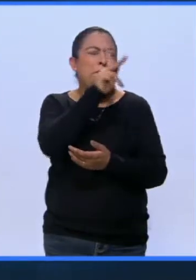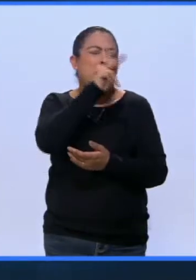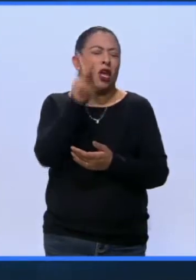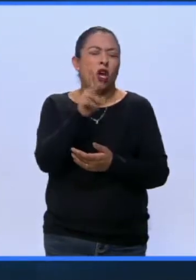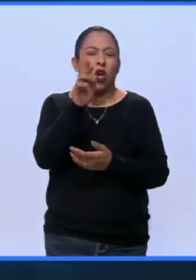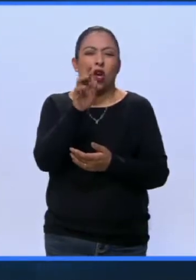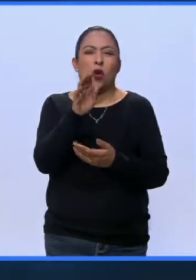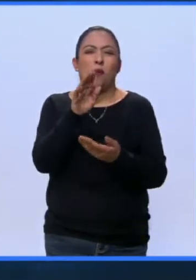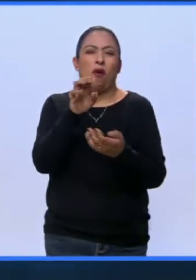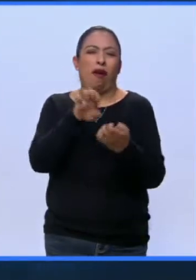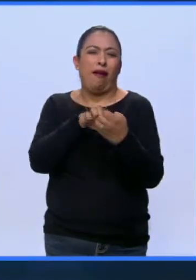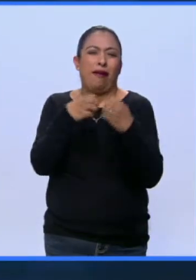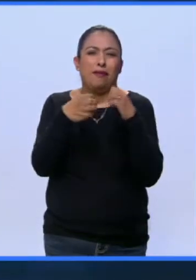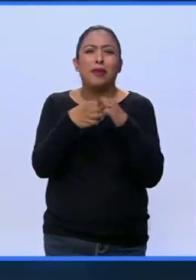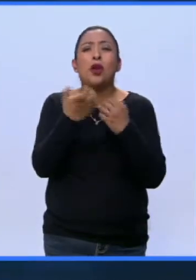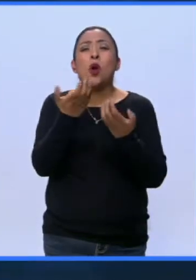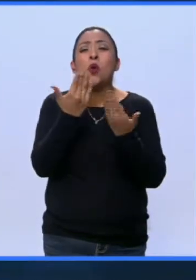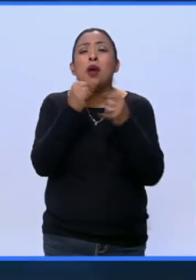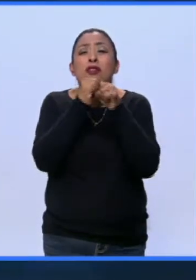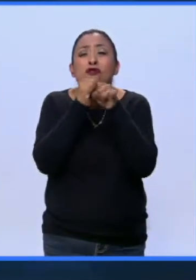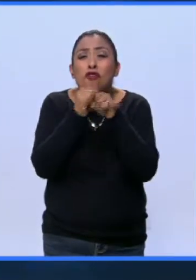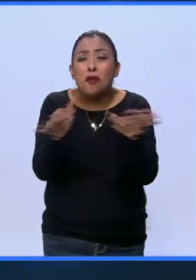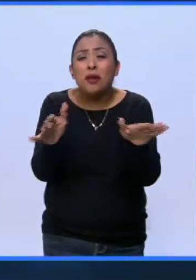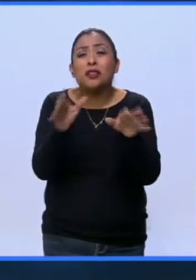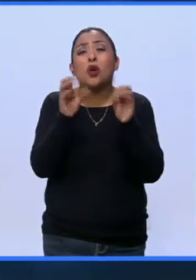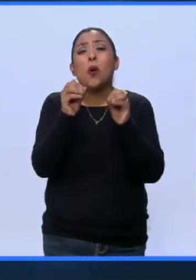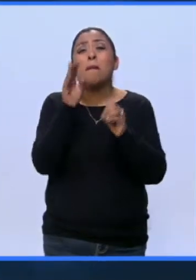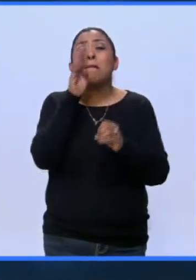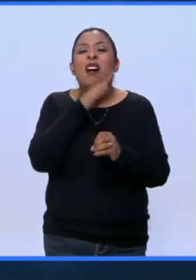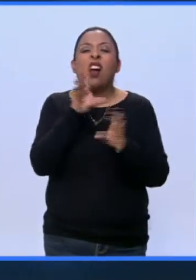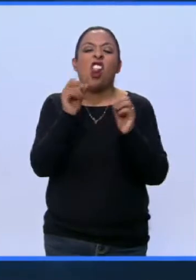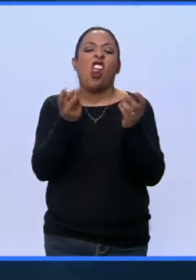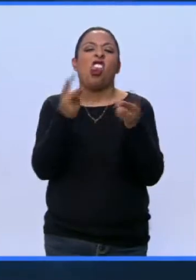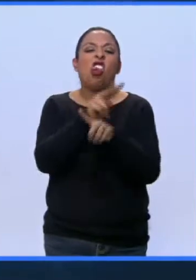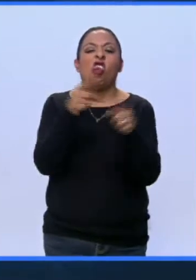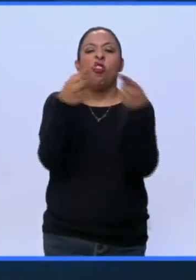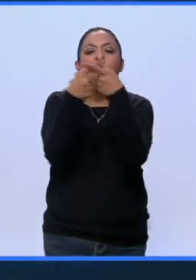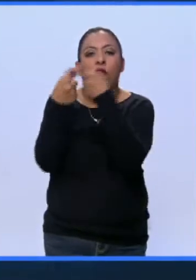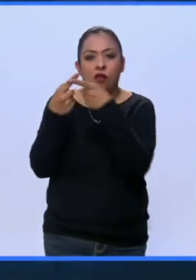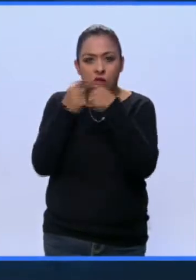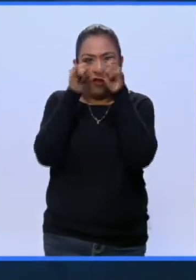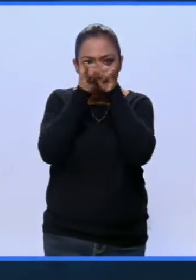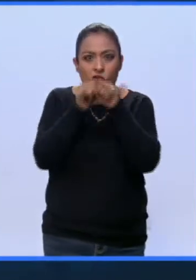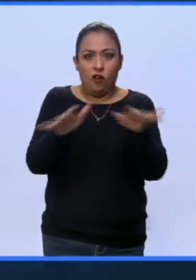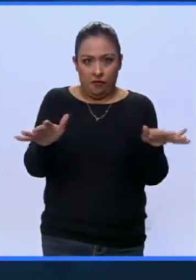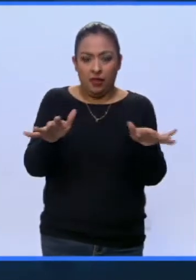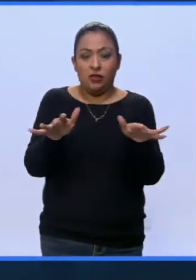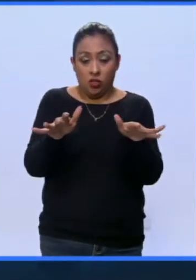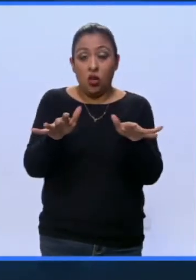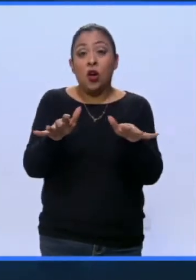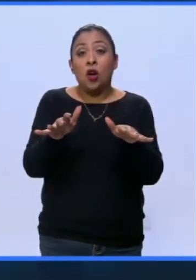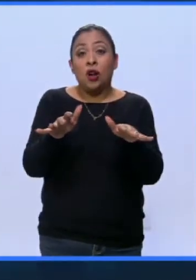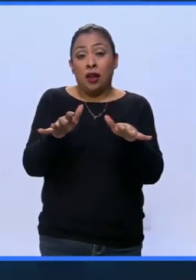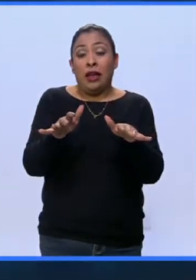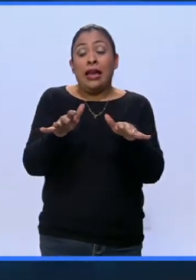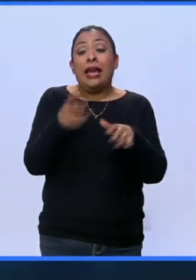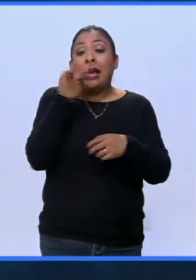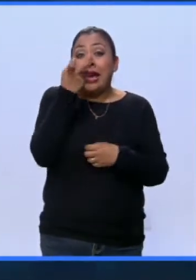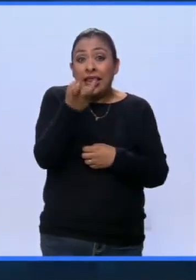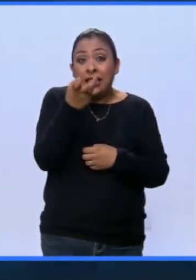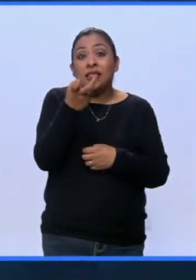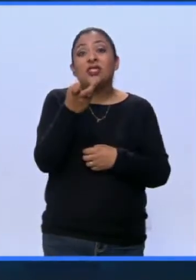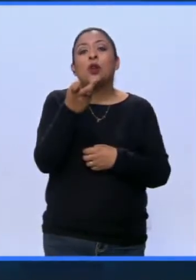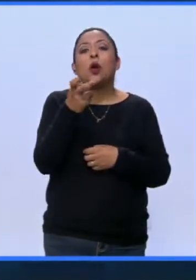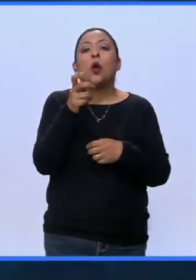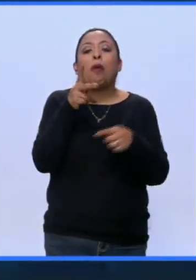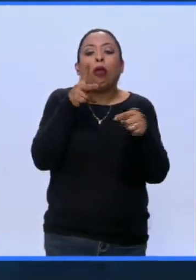falta de información correcta o es la tergiversación de informaciones que llega